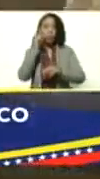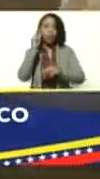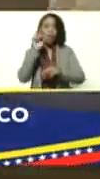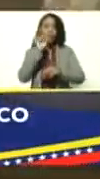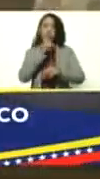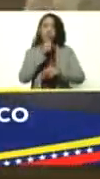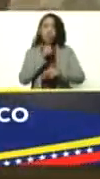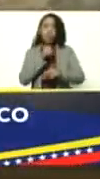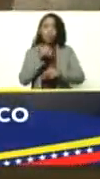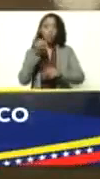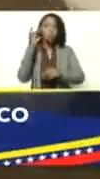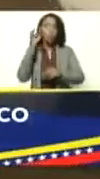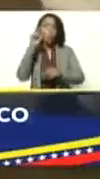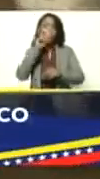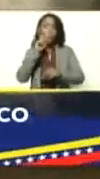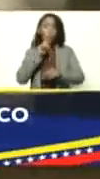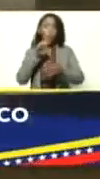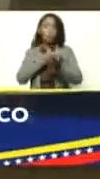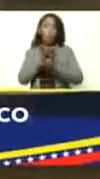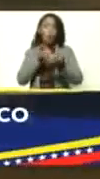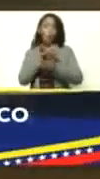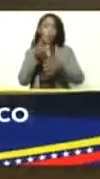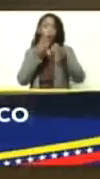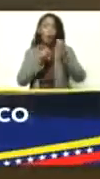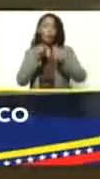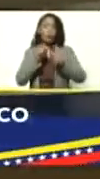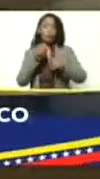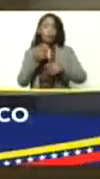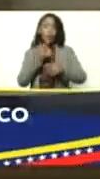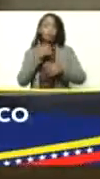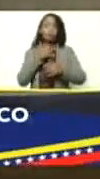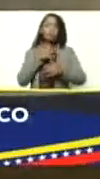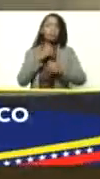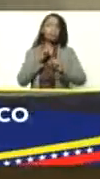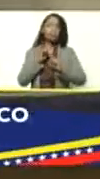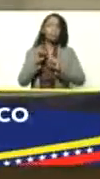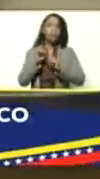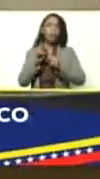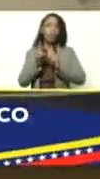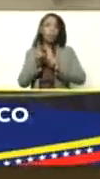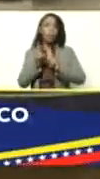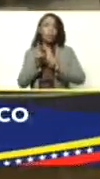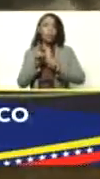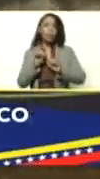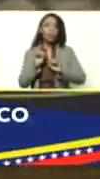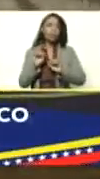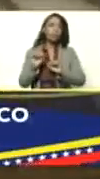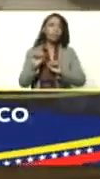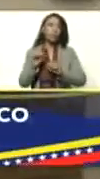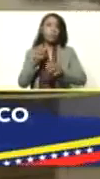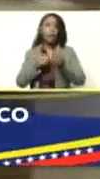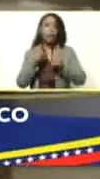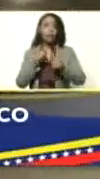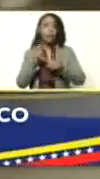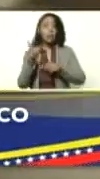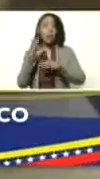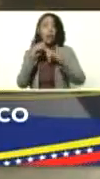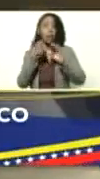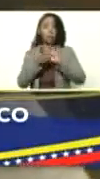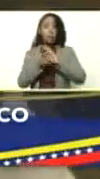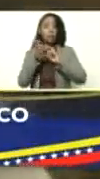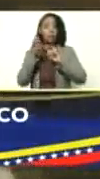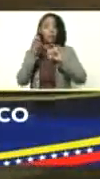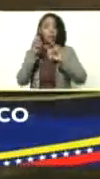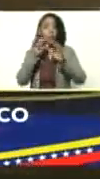mujeres embarazadas que tienen problemas con la tolerancia a la lactosa, son intolerantes a la lactosa. Entonces, se habla de que la leche de